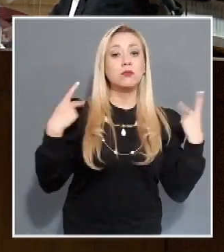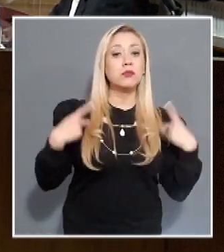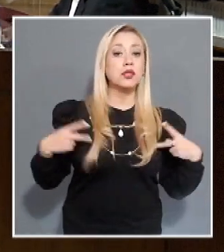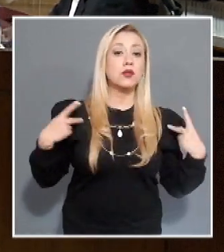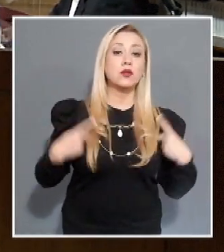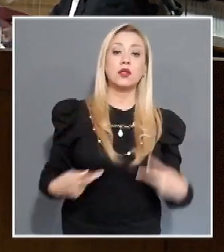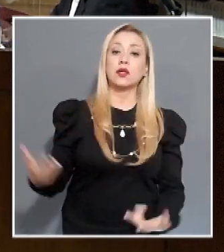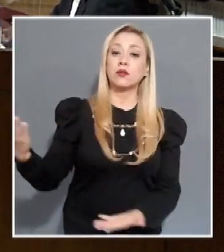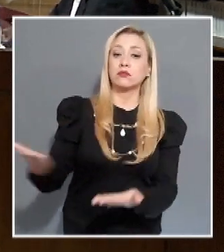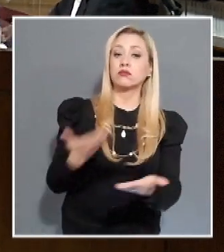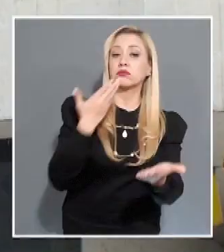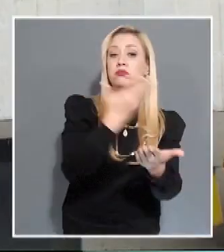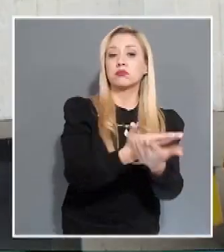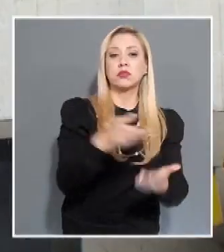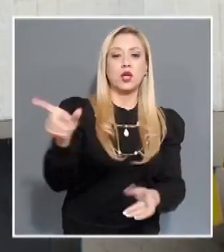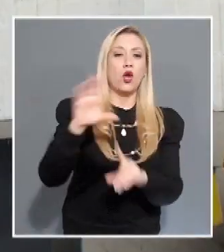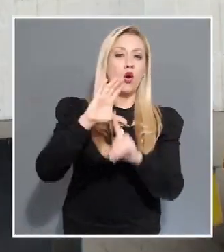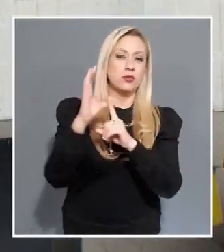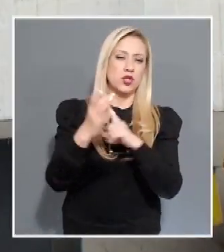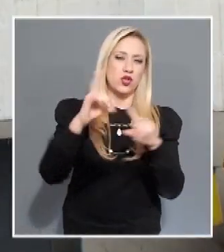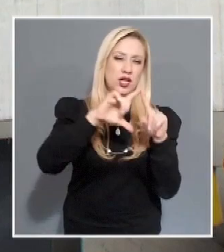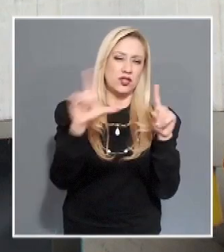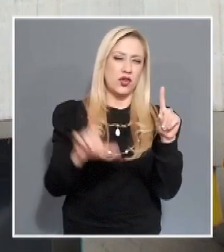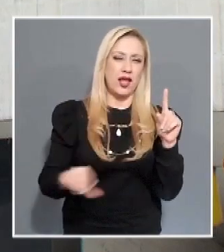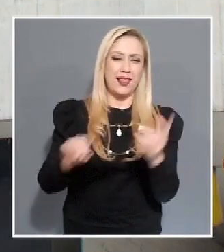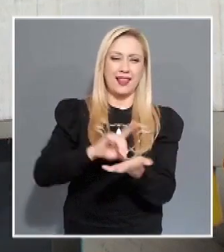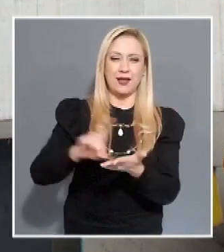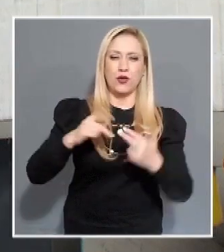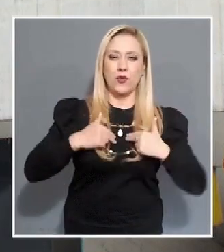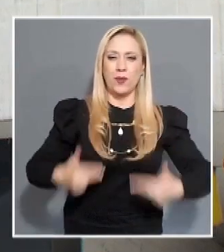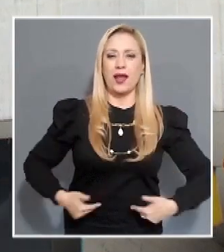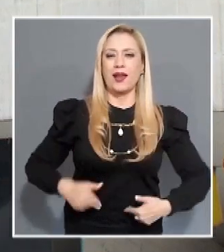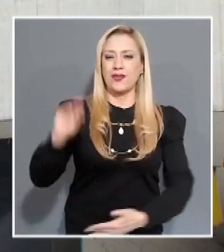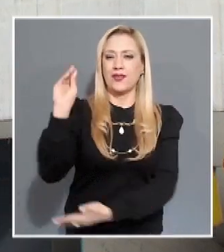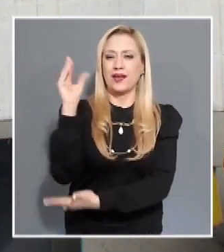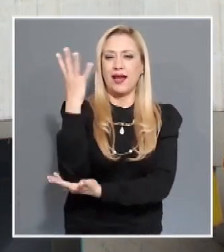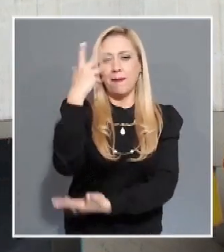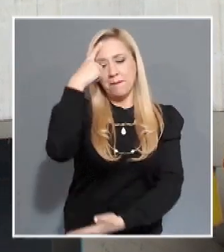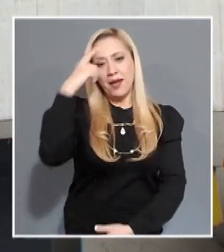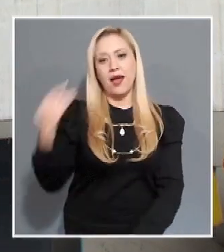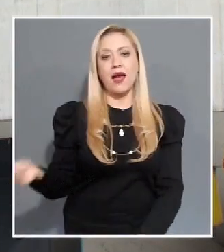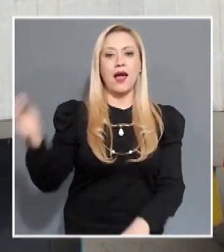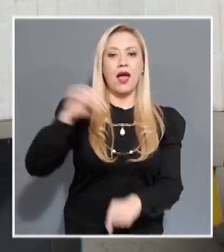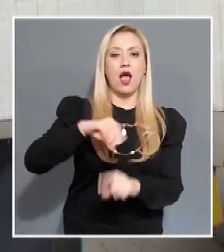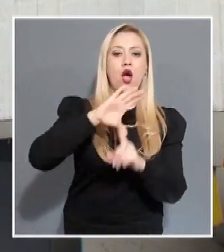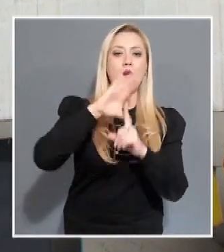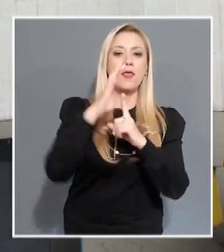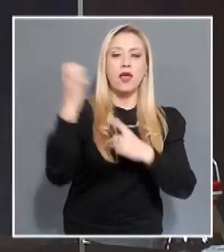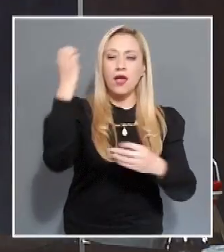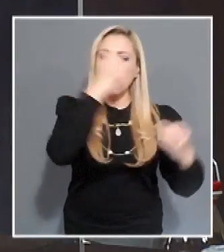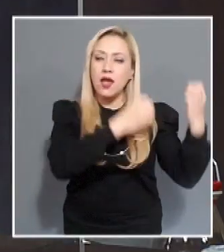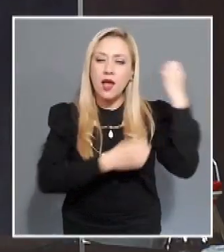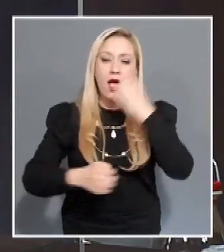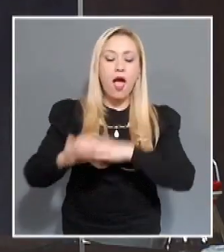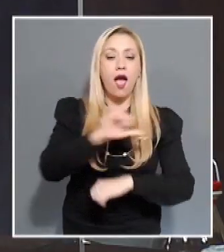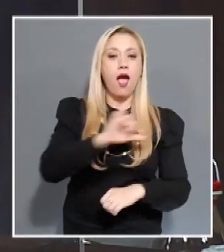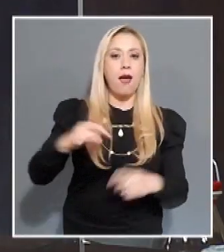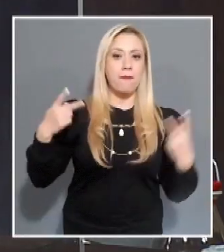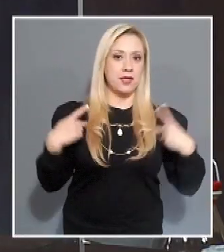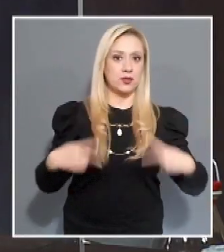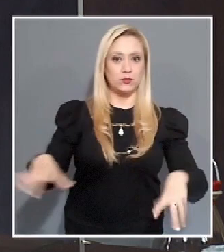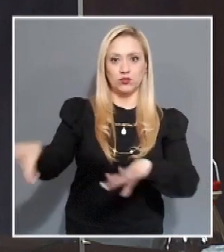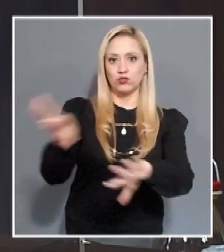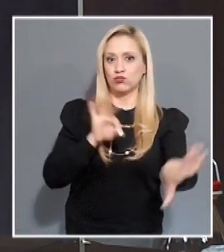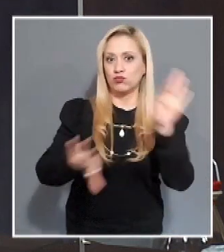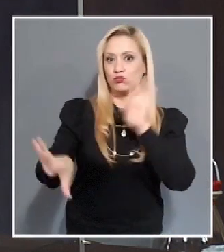Comisión Nacional de los Derechos Humanos para integrar el Comité Técnico de Evaluación de las y los aspirantes a ocupar los cargos